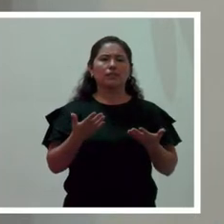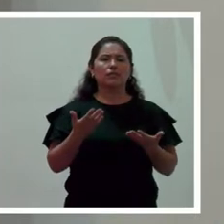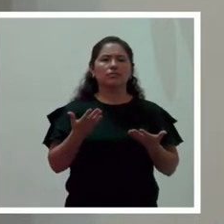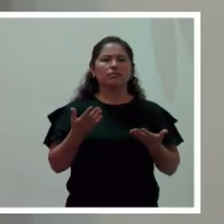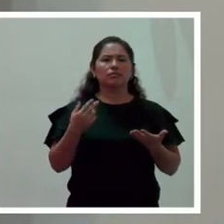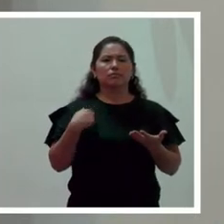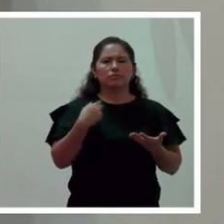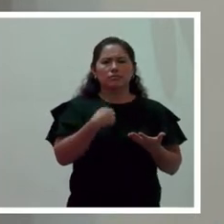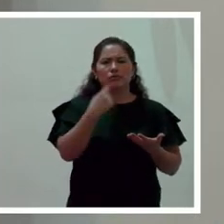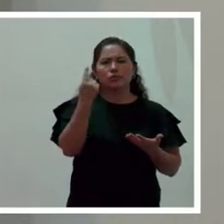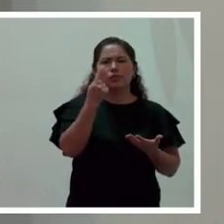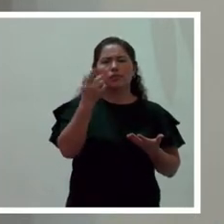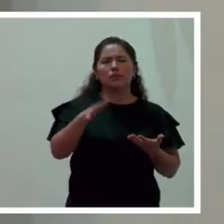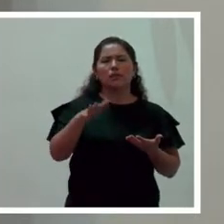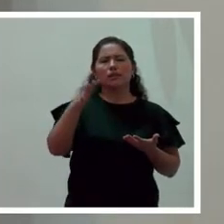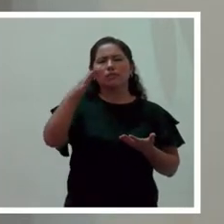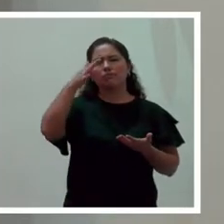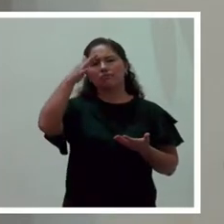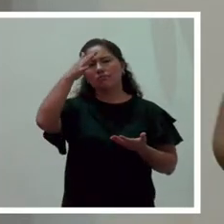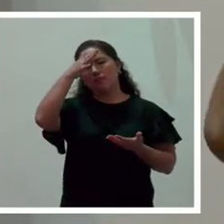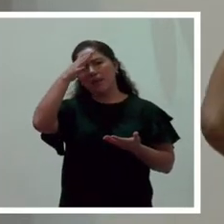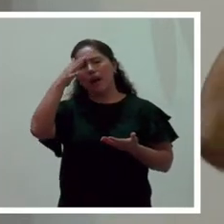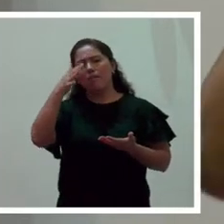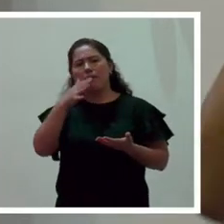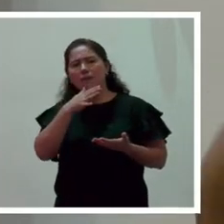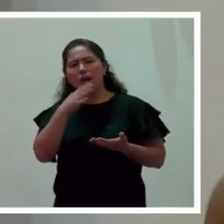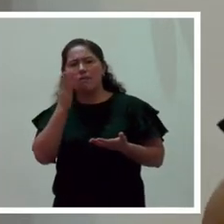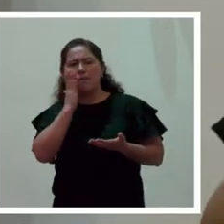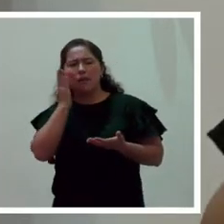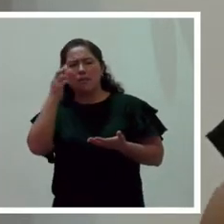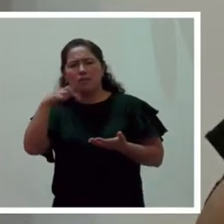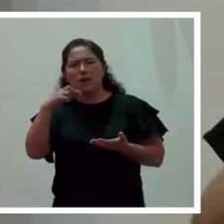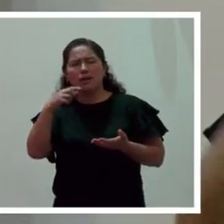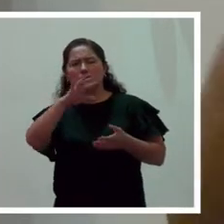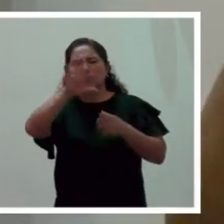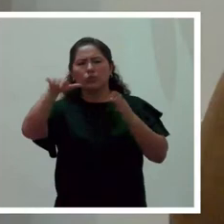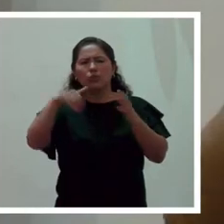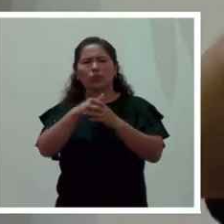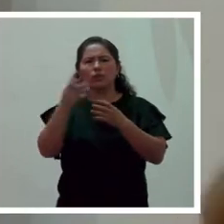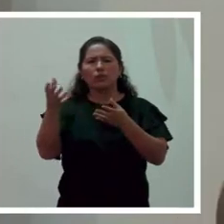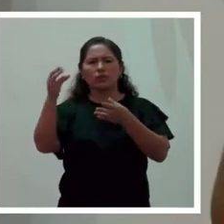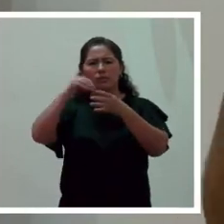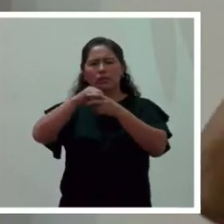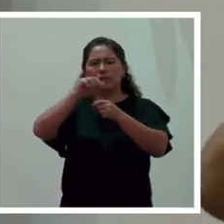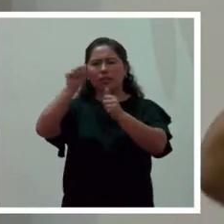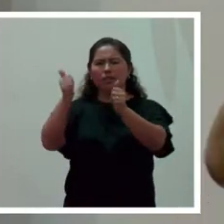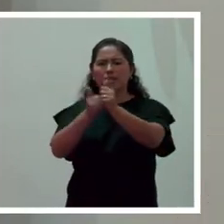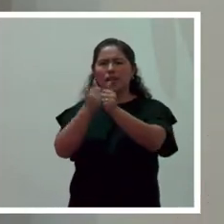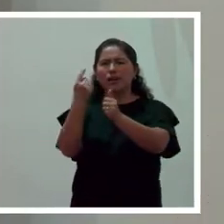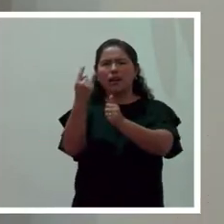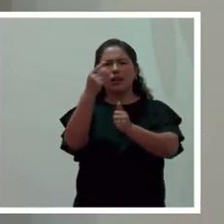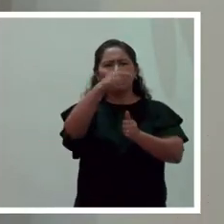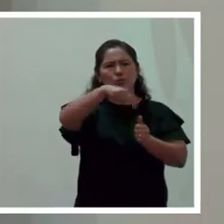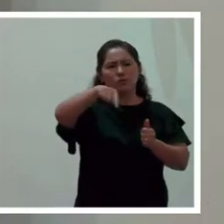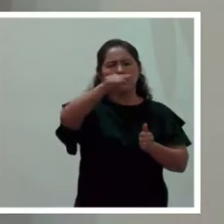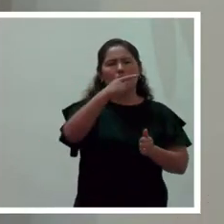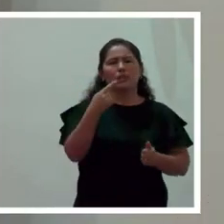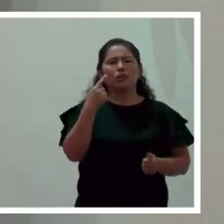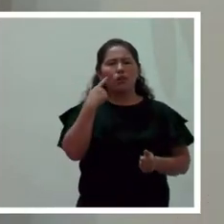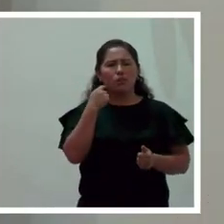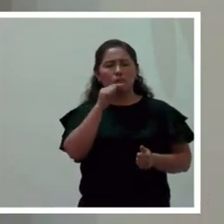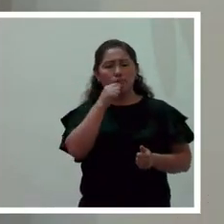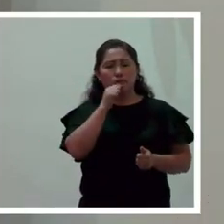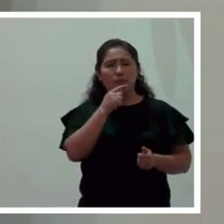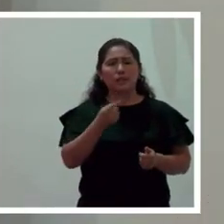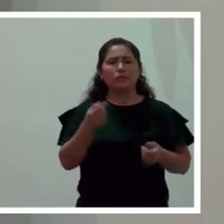solamente son aquellos que son padres o madres, sino también a todos aquellos detrás de cada uno de ustedes, varones y mujeres,